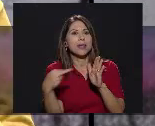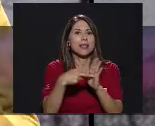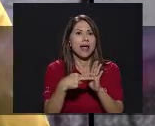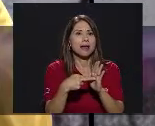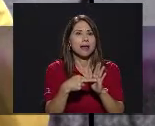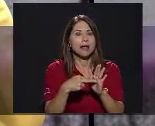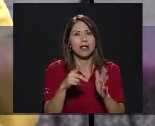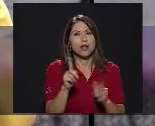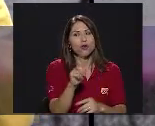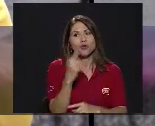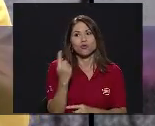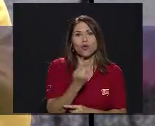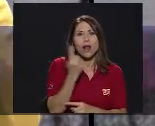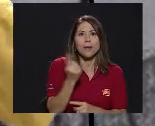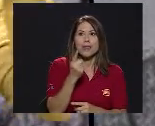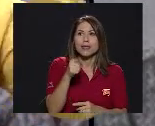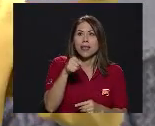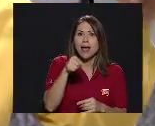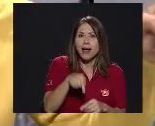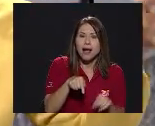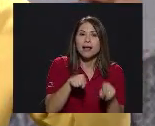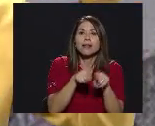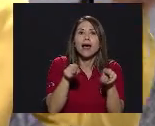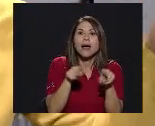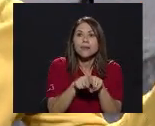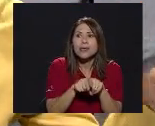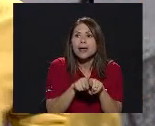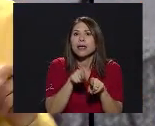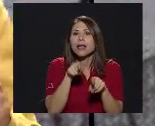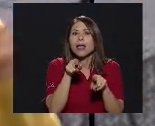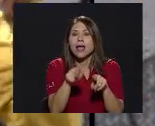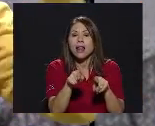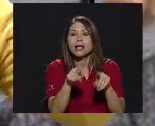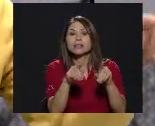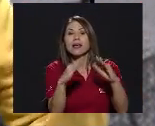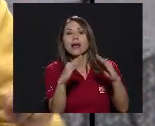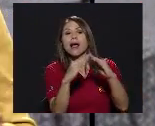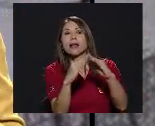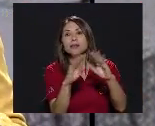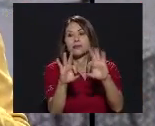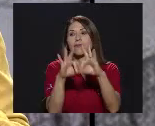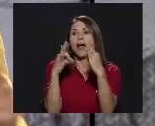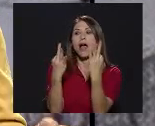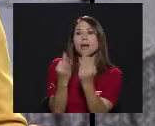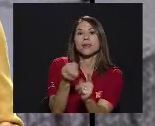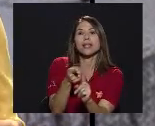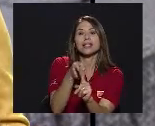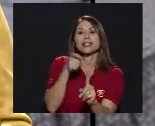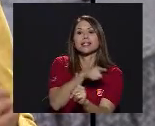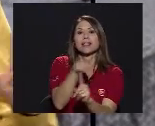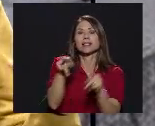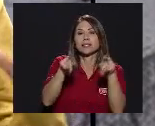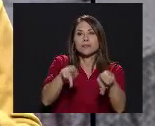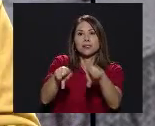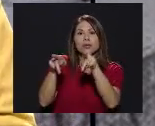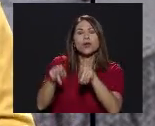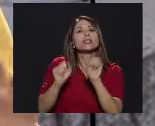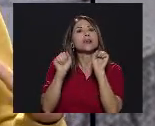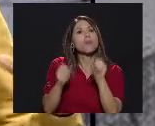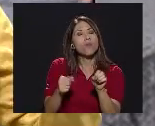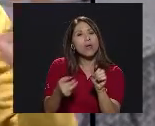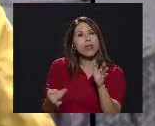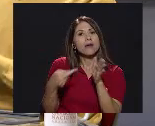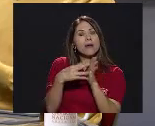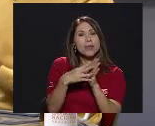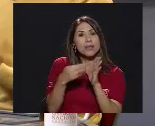Se pueden replicar En los hogares De donde vienen Y provienen Estas personas Se puede replicar Ahí Ahora estamos trabajando Gracias a las